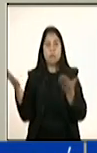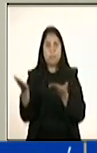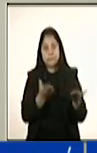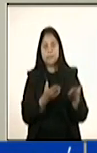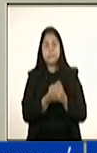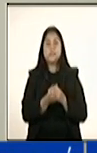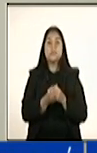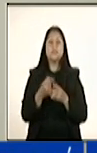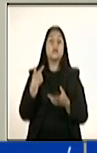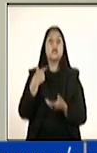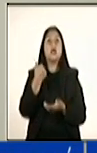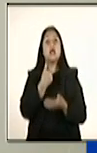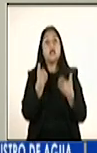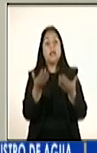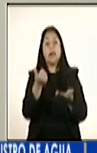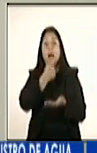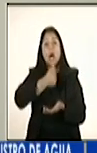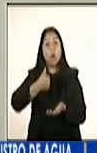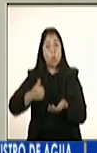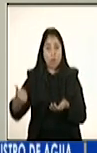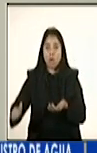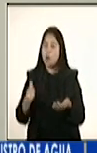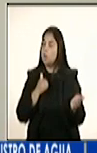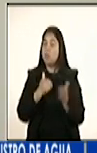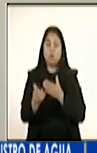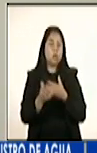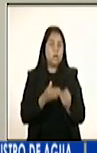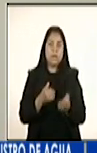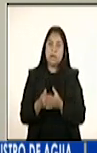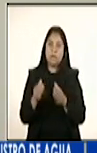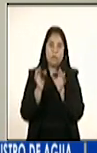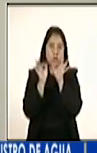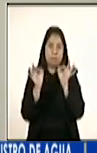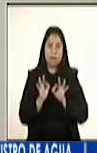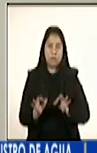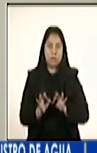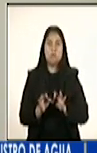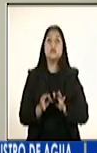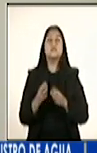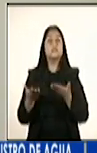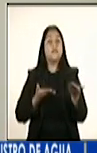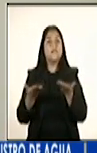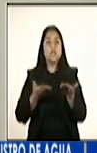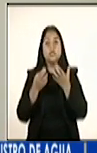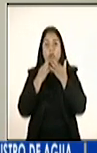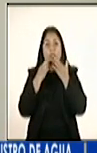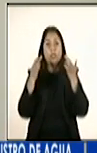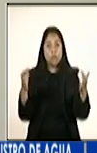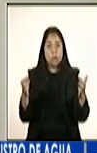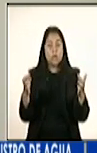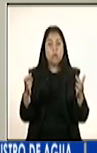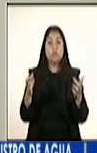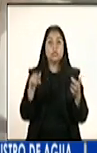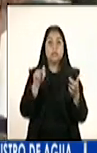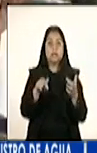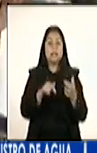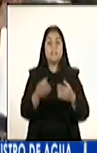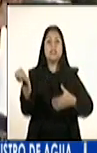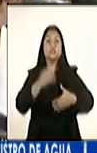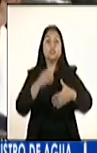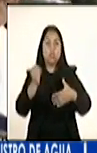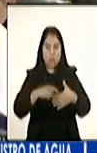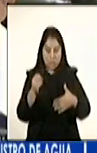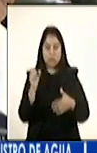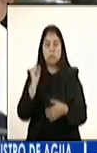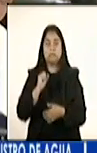suministro de agua a la población en cualquier modalidad. Los servicios públicos y privados de extracción de basura y